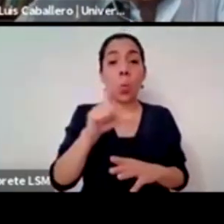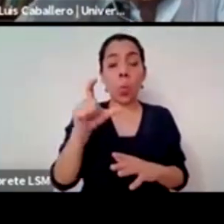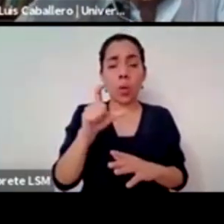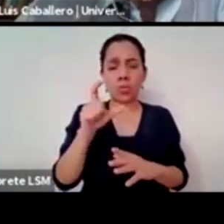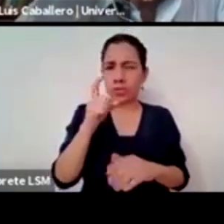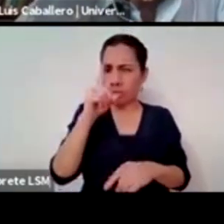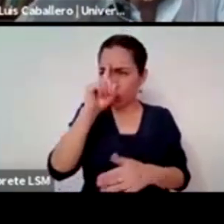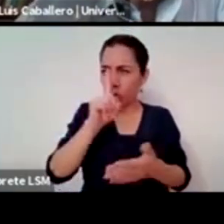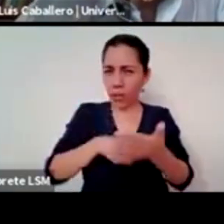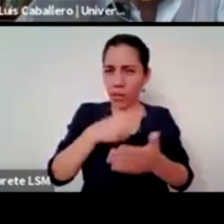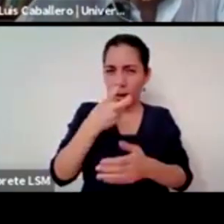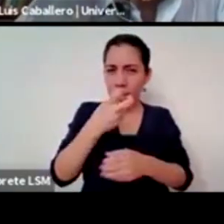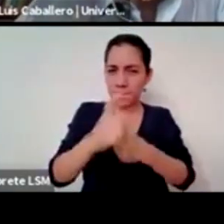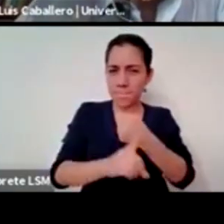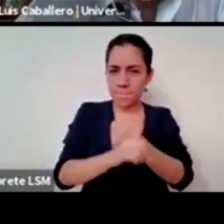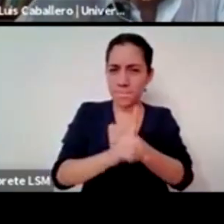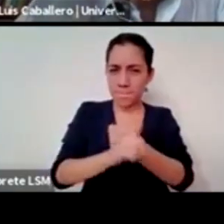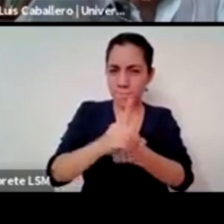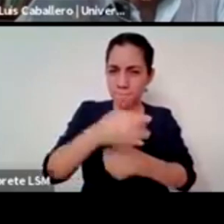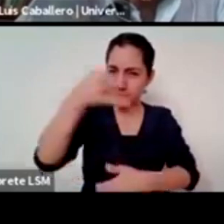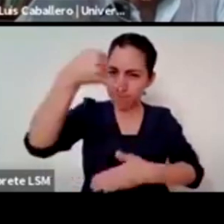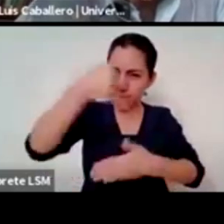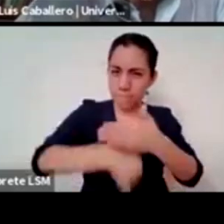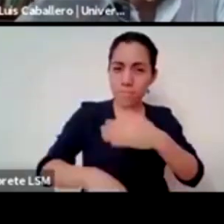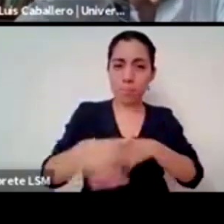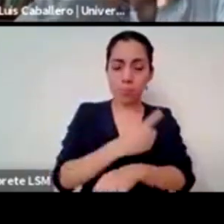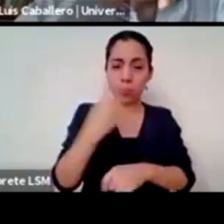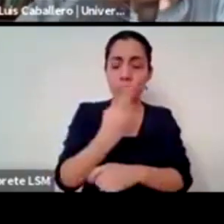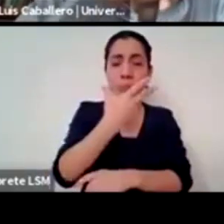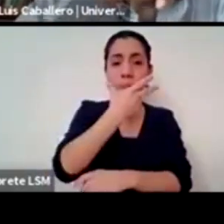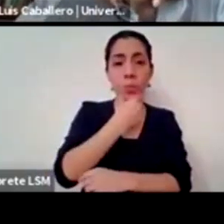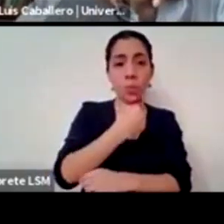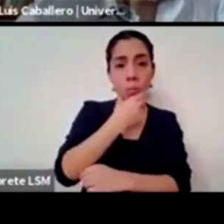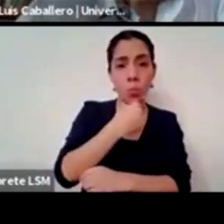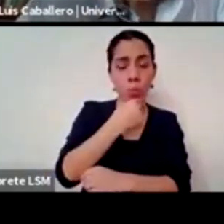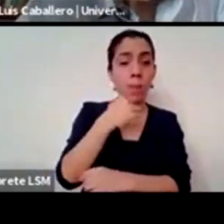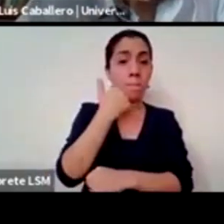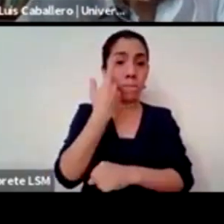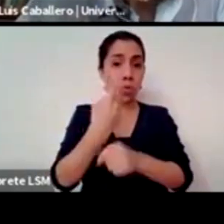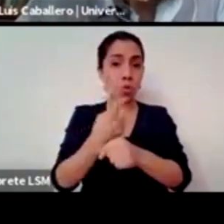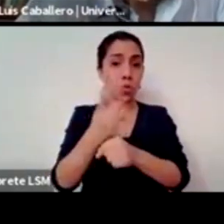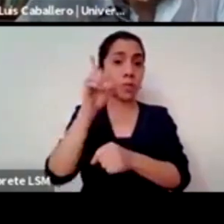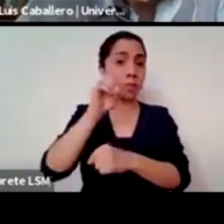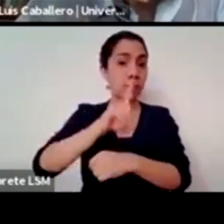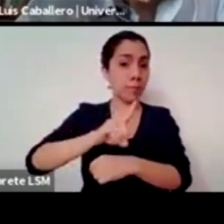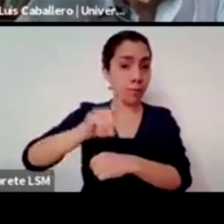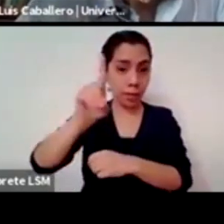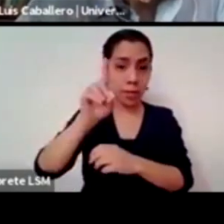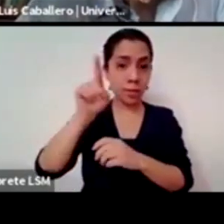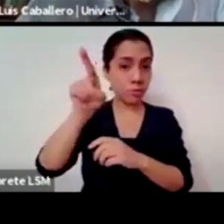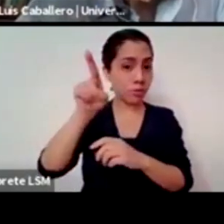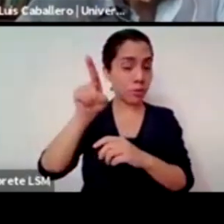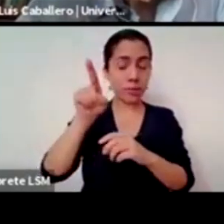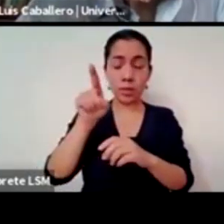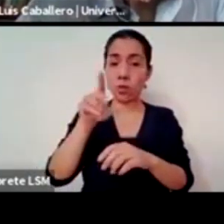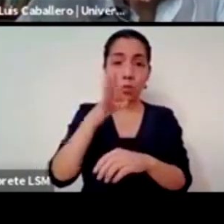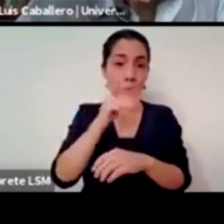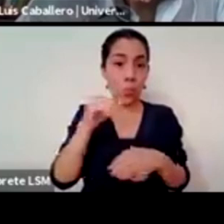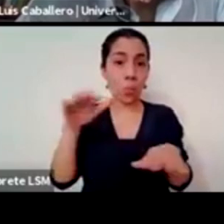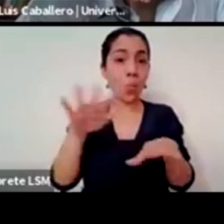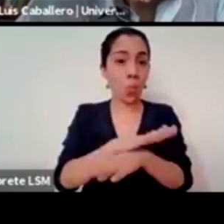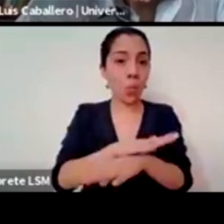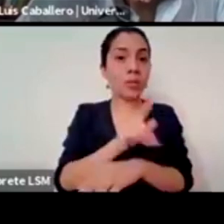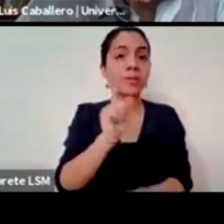considera palabra de Dios voluntad divina e inmutable pues ya estamos